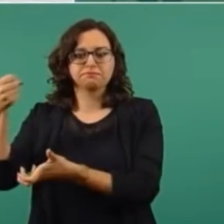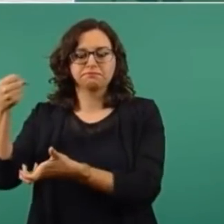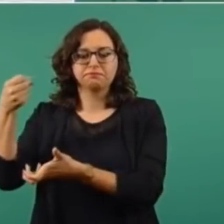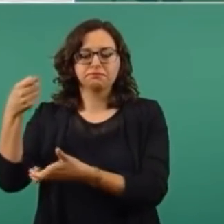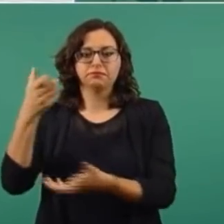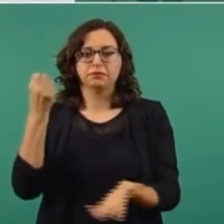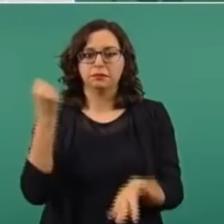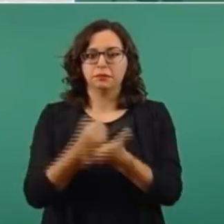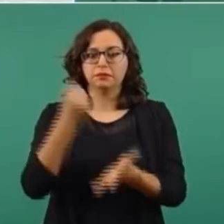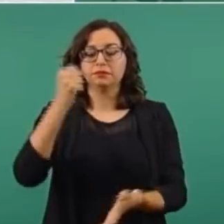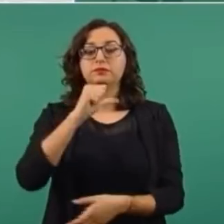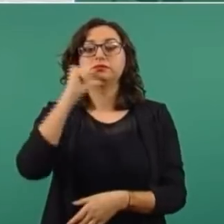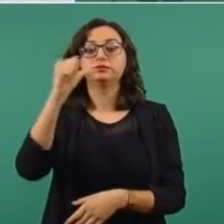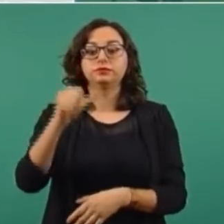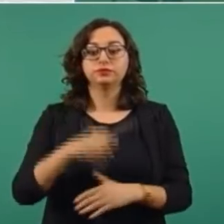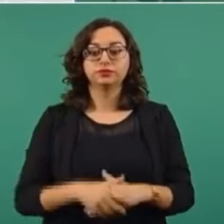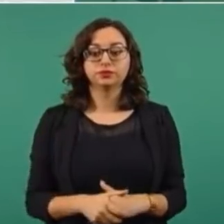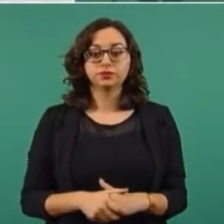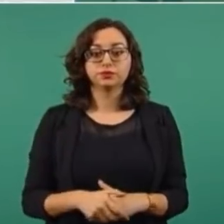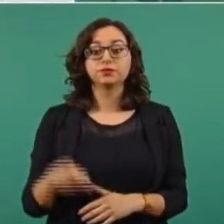Acuérdense de la tacita.